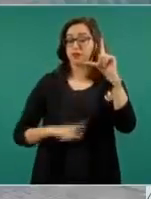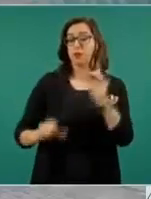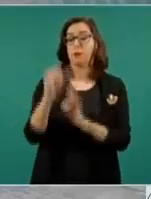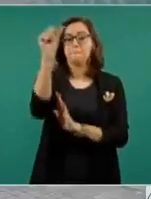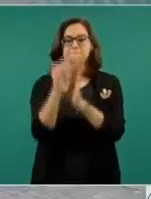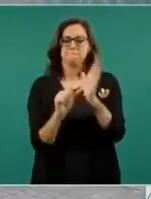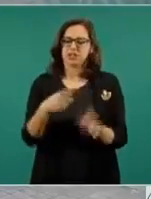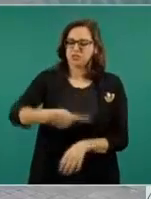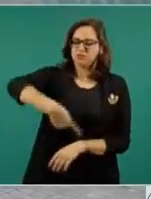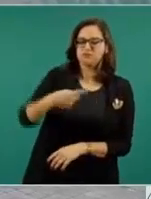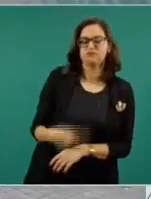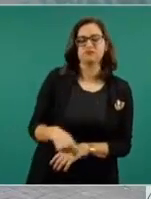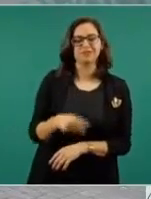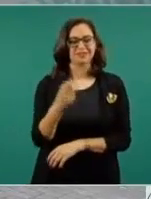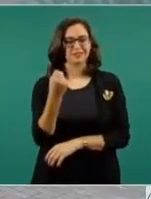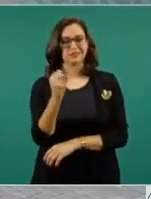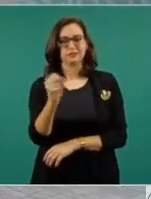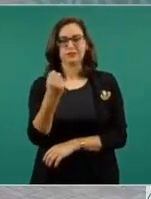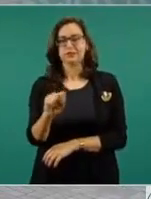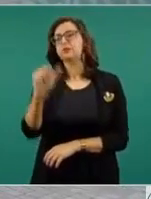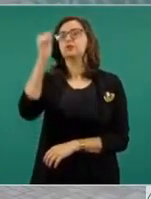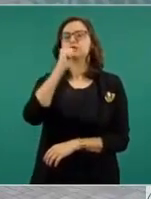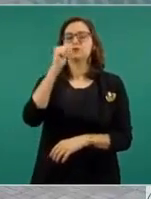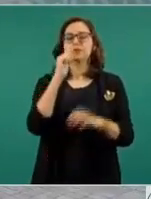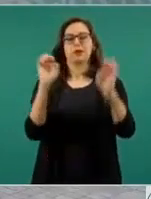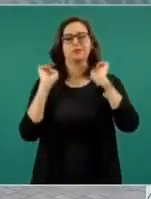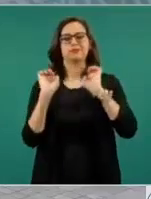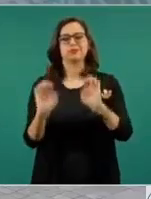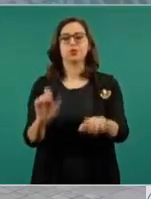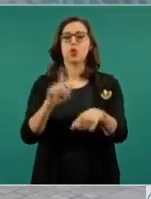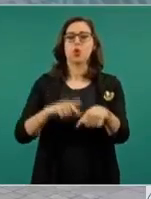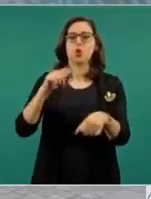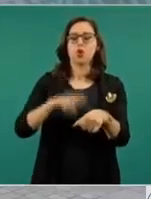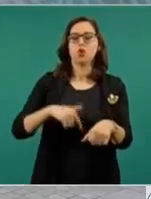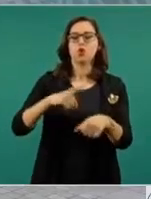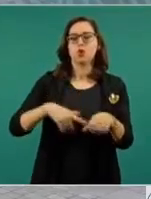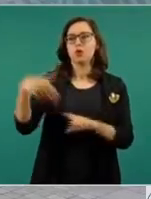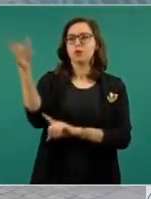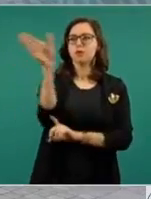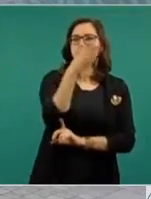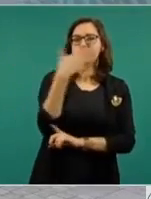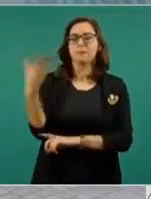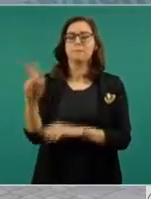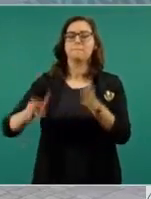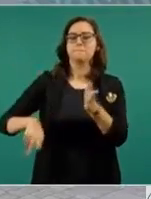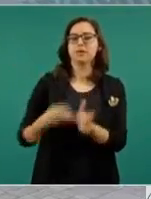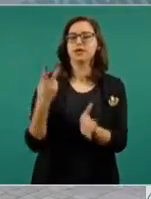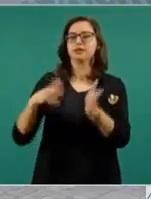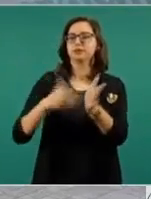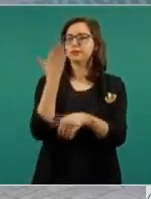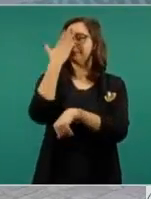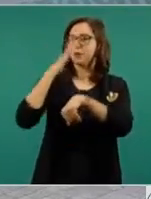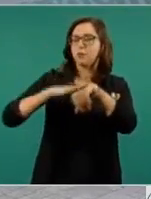nuestro país se viste de gala con los colores de la bandera nacional a través de conmemoraciones históricas que nos llenan